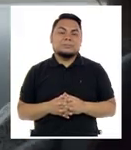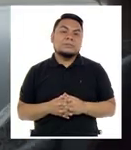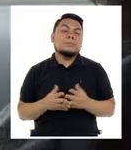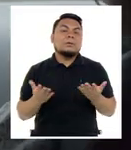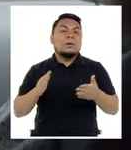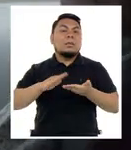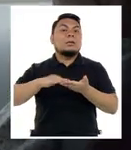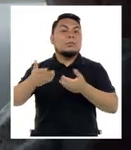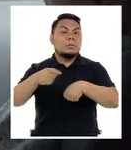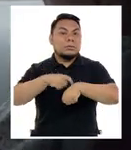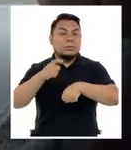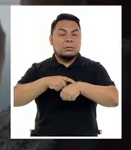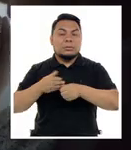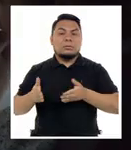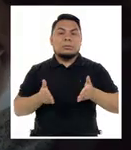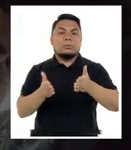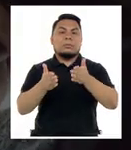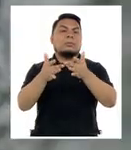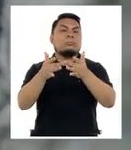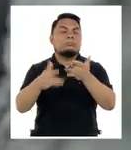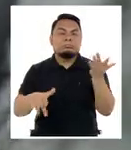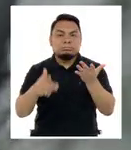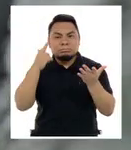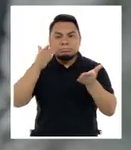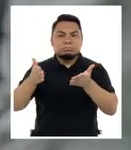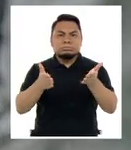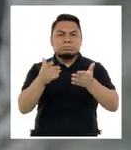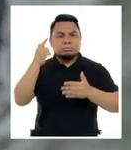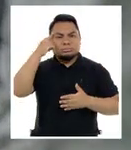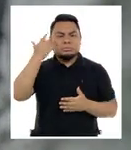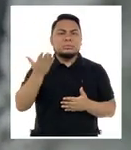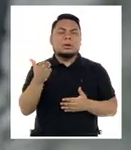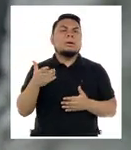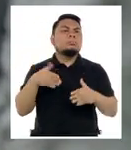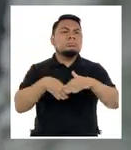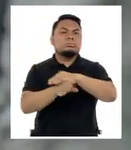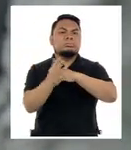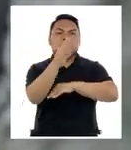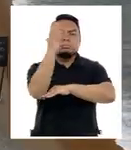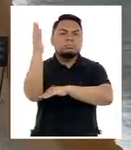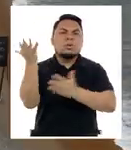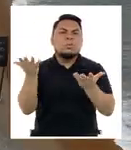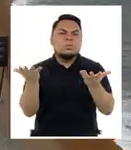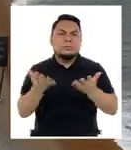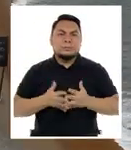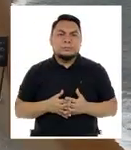varias horas después la carretera se corta y comienza un sendero lleno de pinos que se adentra en un bosque